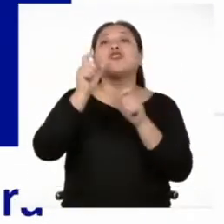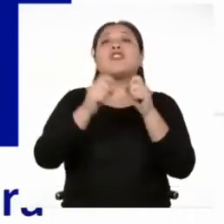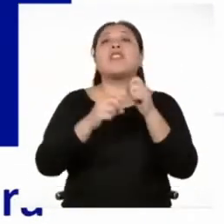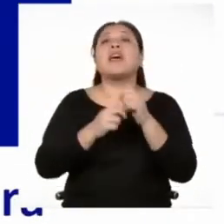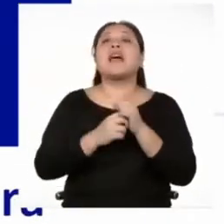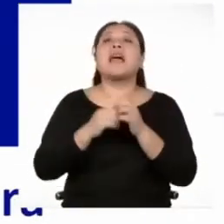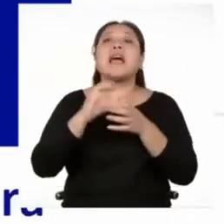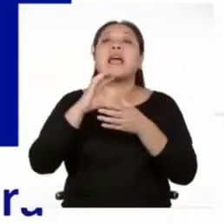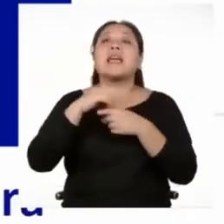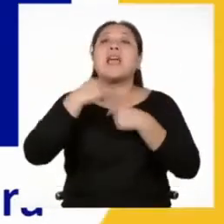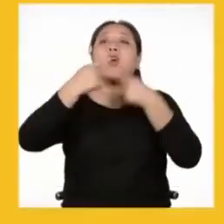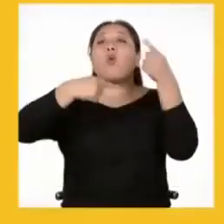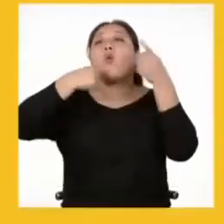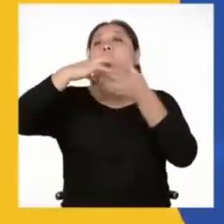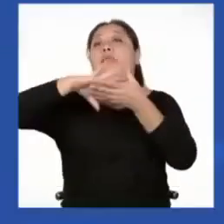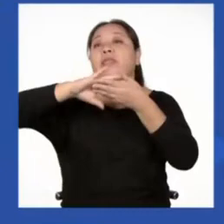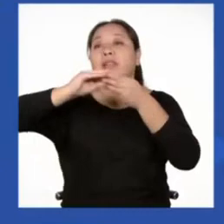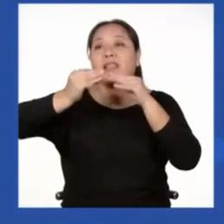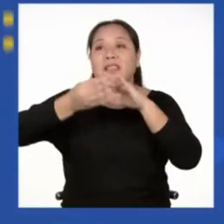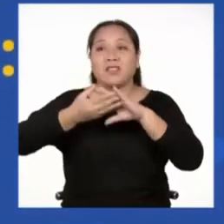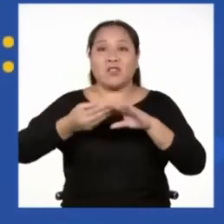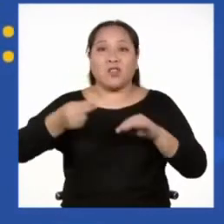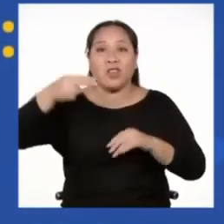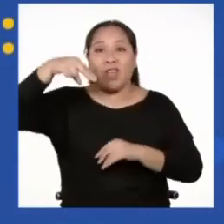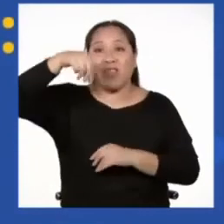cartelera.